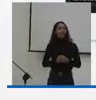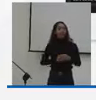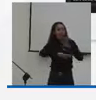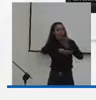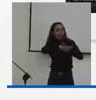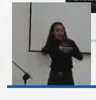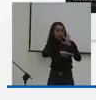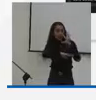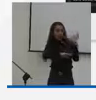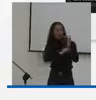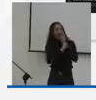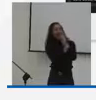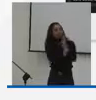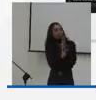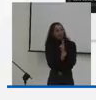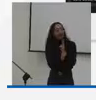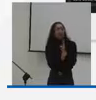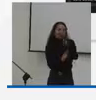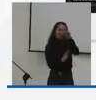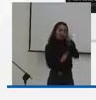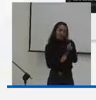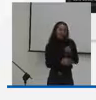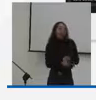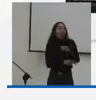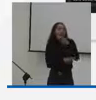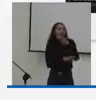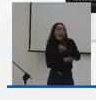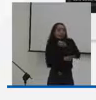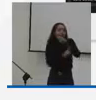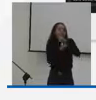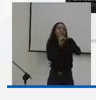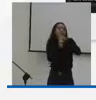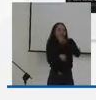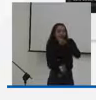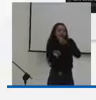a Marlon, le solicitamos por favor encender la cámara y el micrófono.